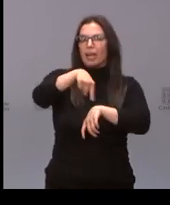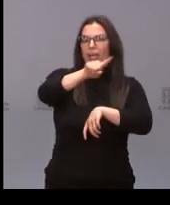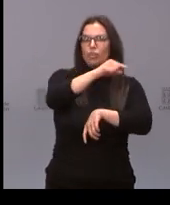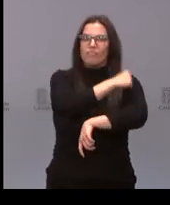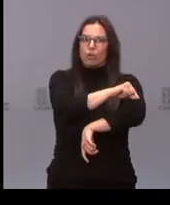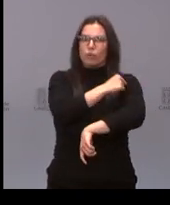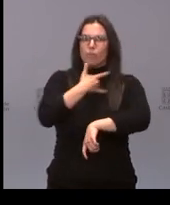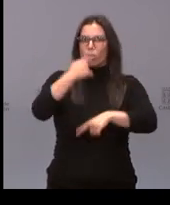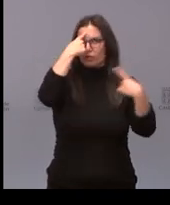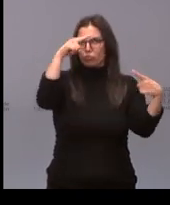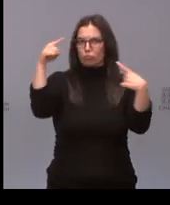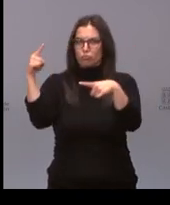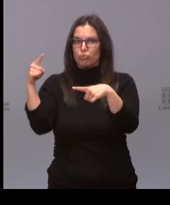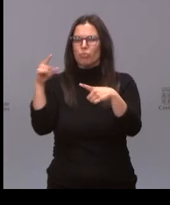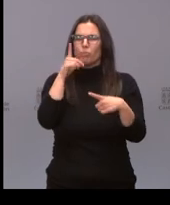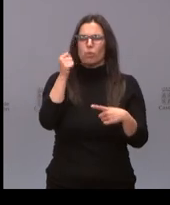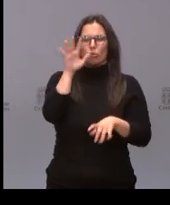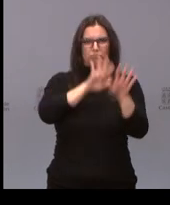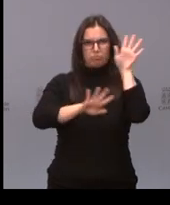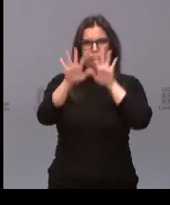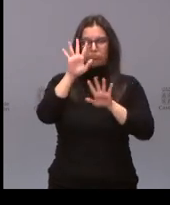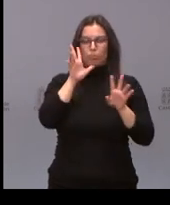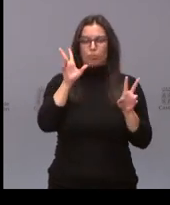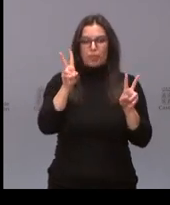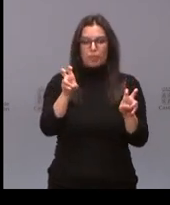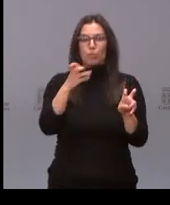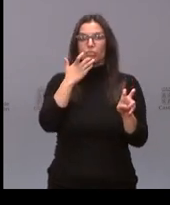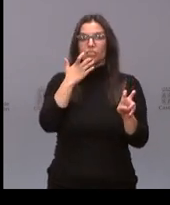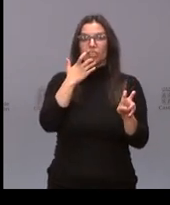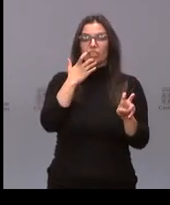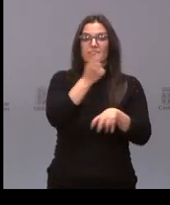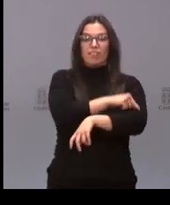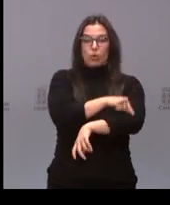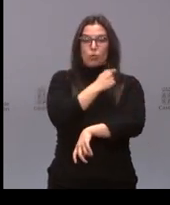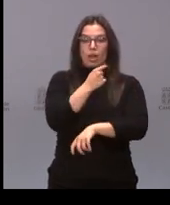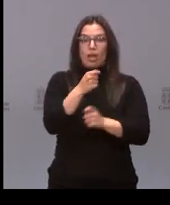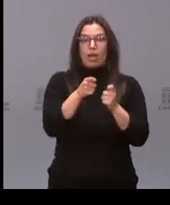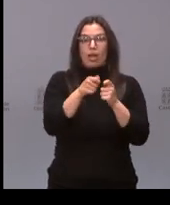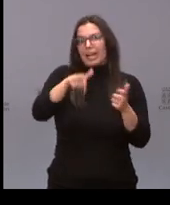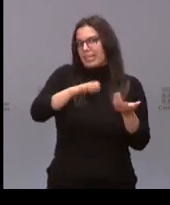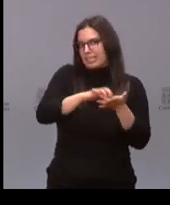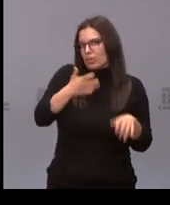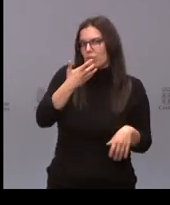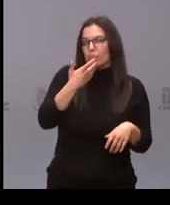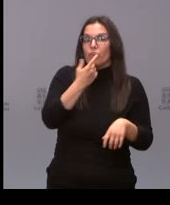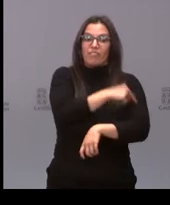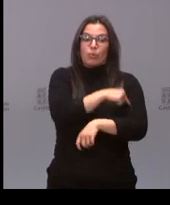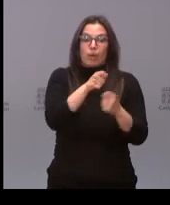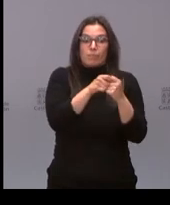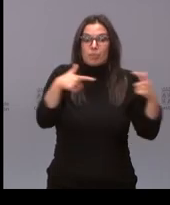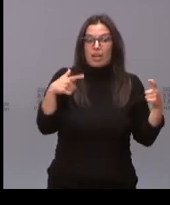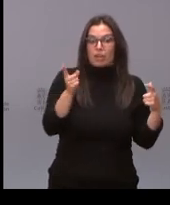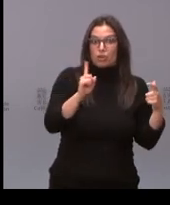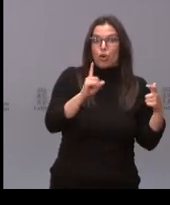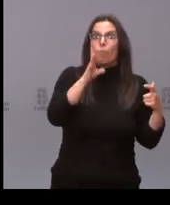genera un poco de confusión. Se supone que si no vacunamos más en Castilla y León, por ejemplo, es porque el Gobierno no nos